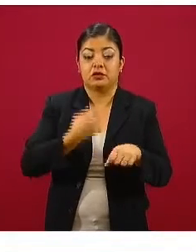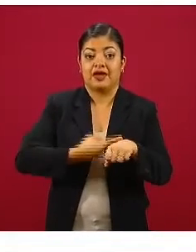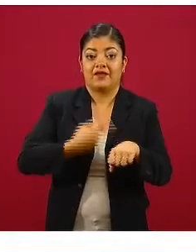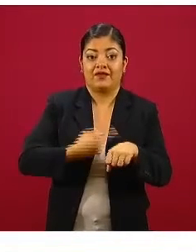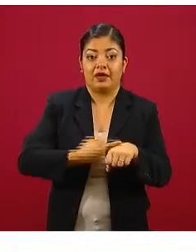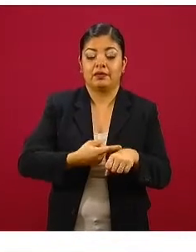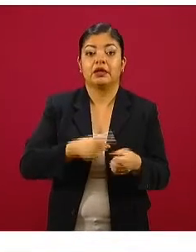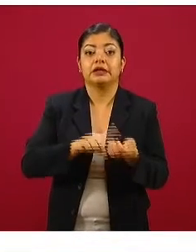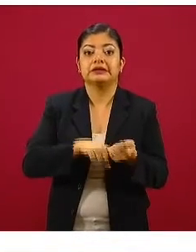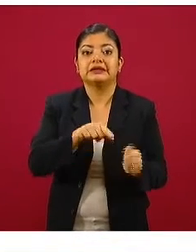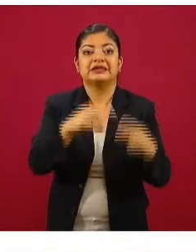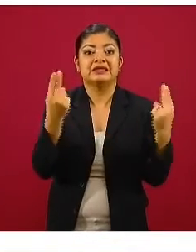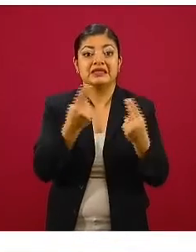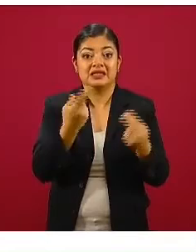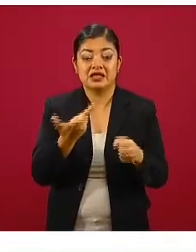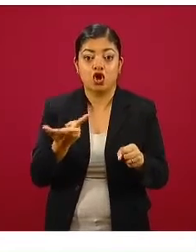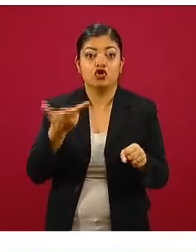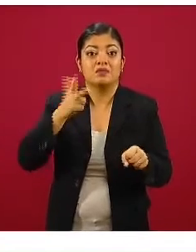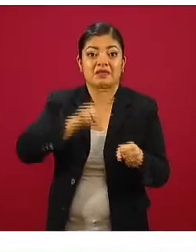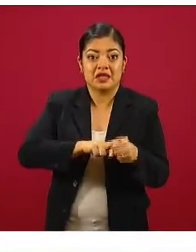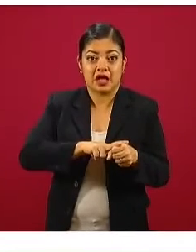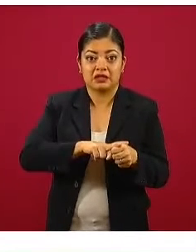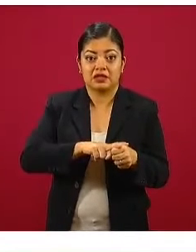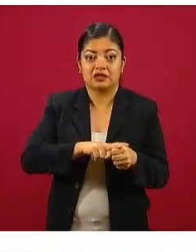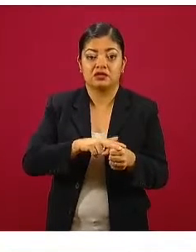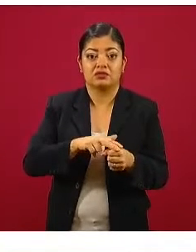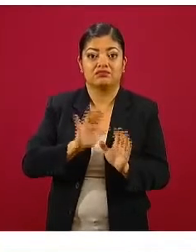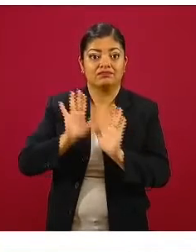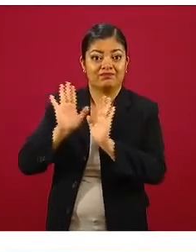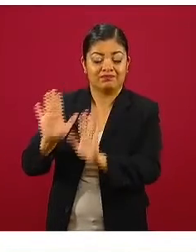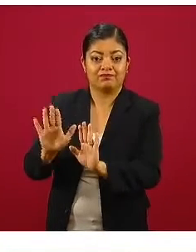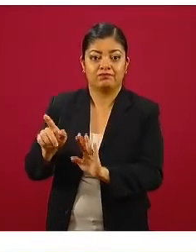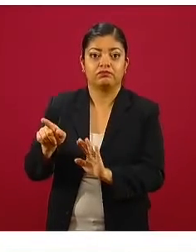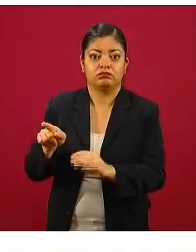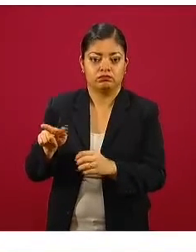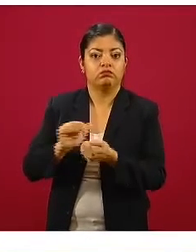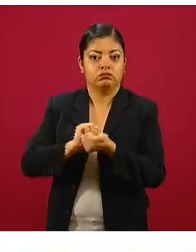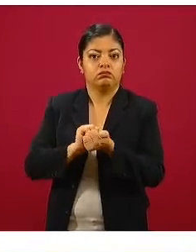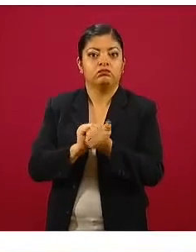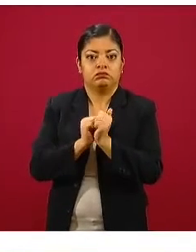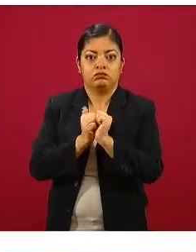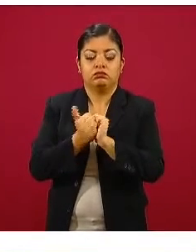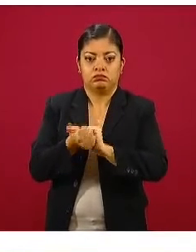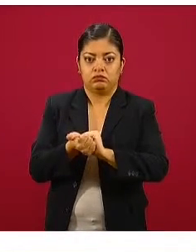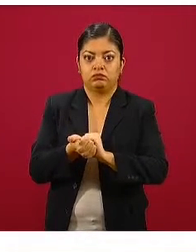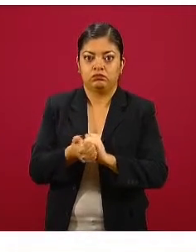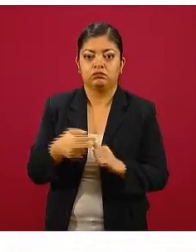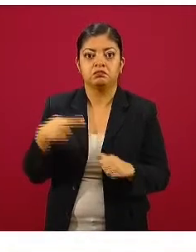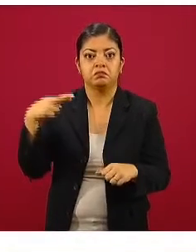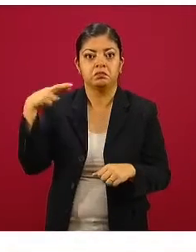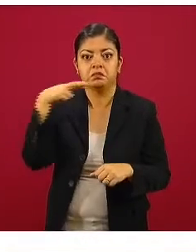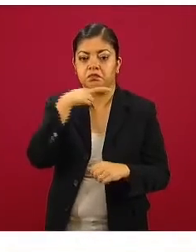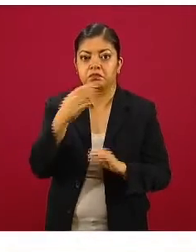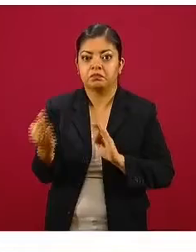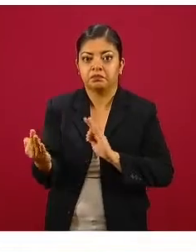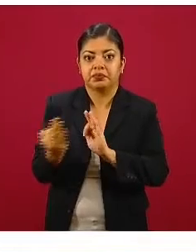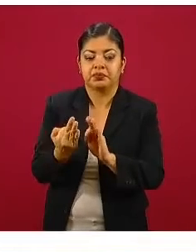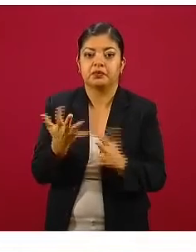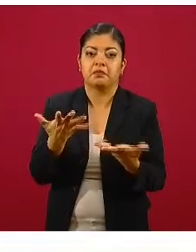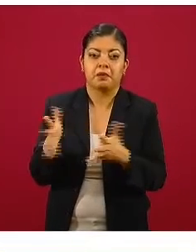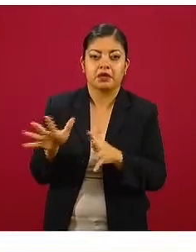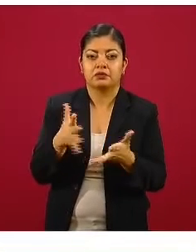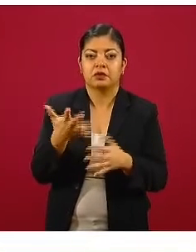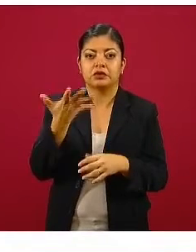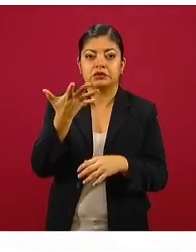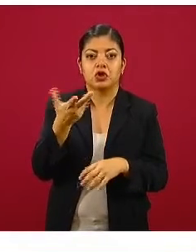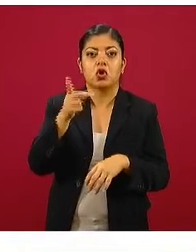que requiere hospitalización, tienen una recuperación en corto plazo y en un promedio de cinco días